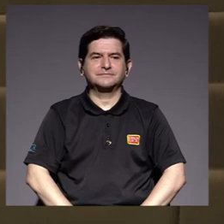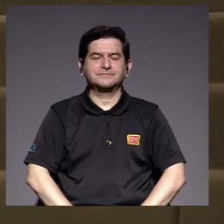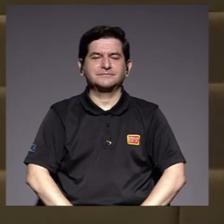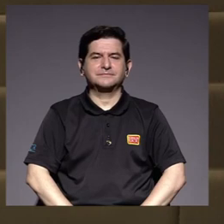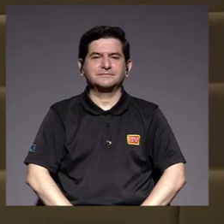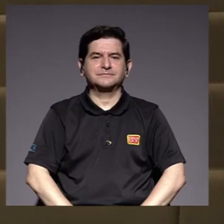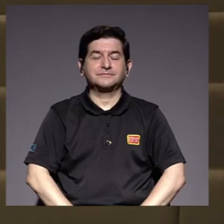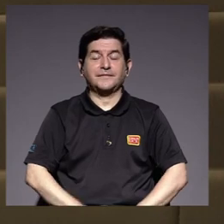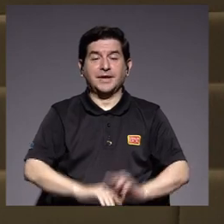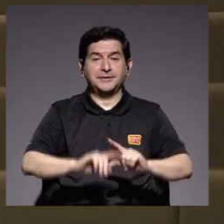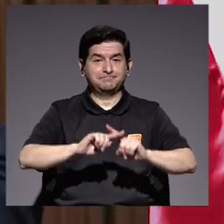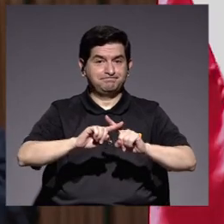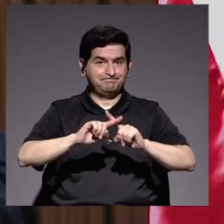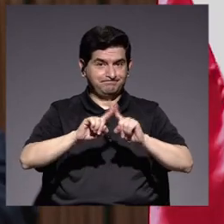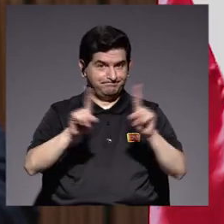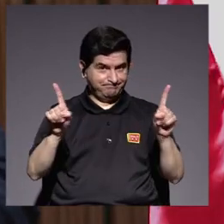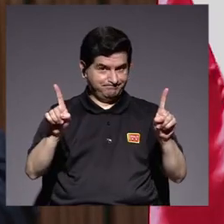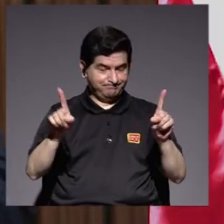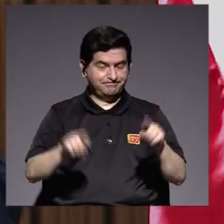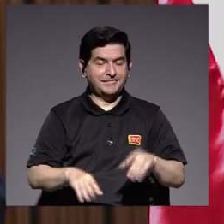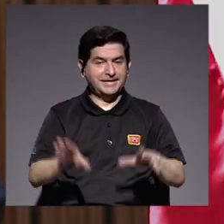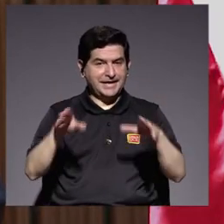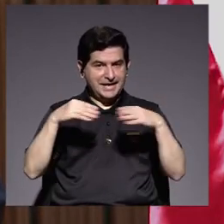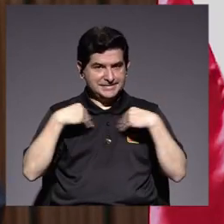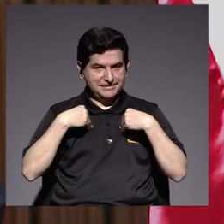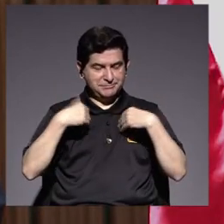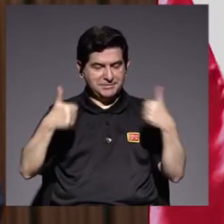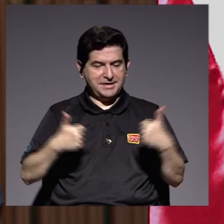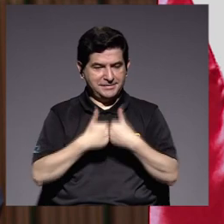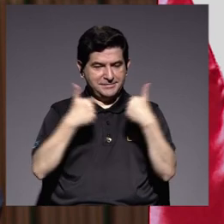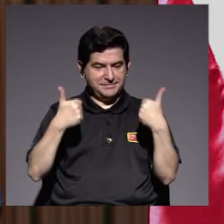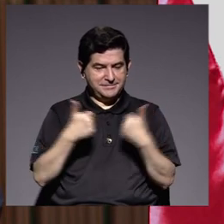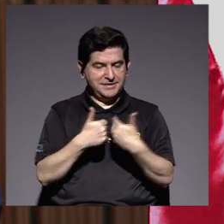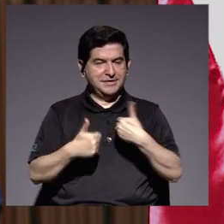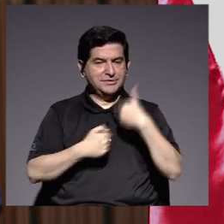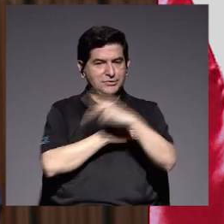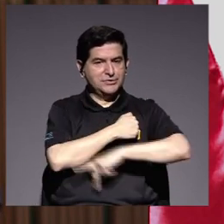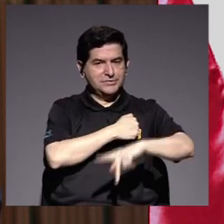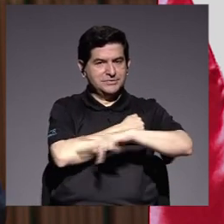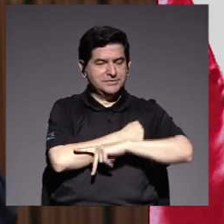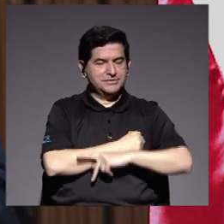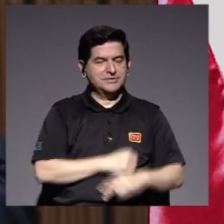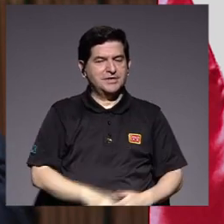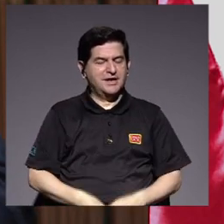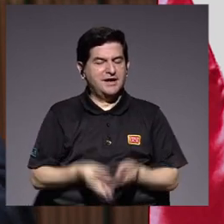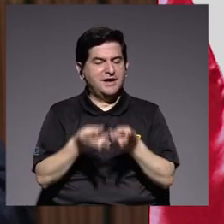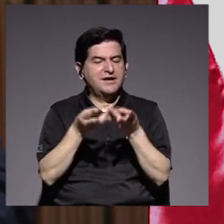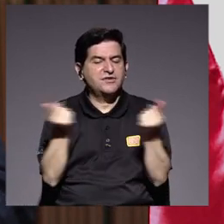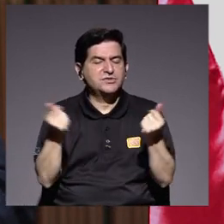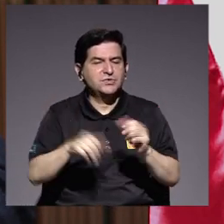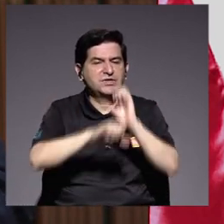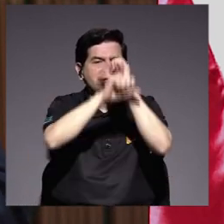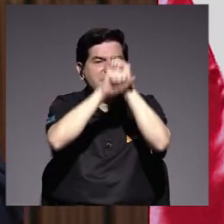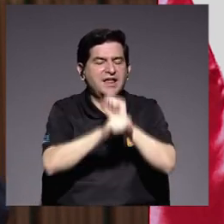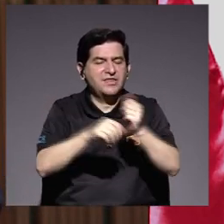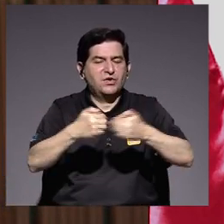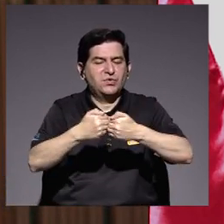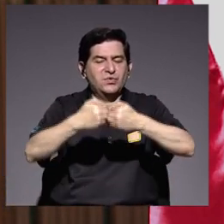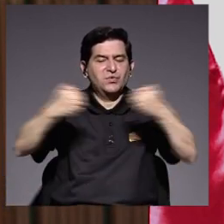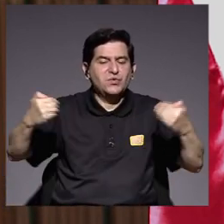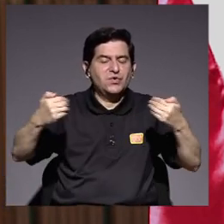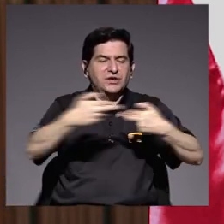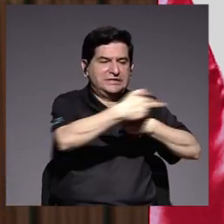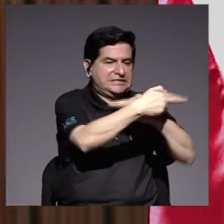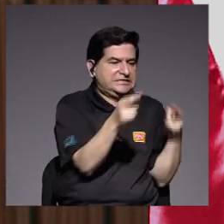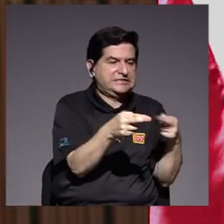sin embargo hay que reconocer que muchos de los retos que enfrenta nuestro país derivan precisamente de una tradición de separación entre las